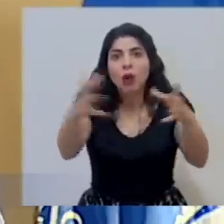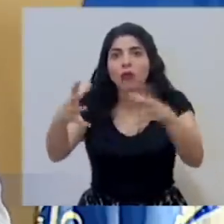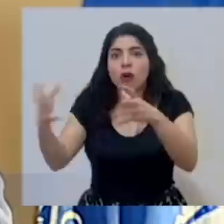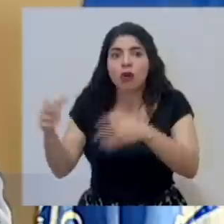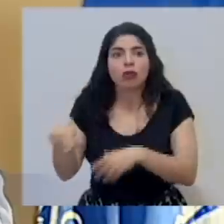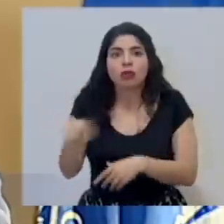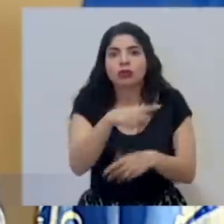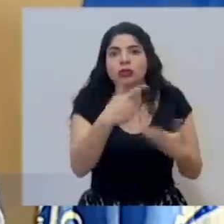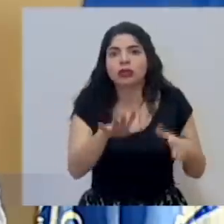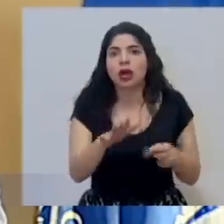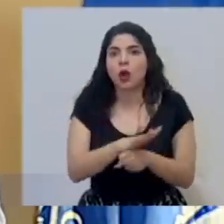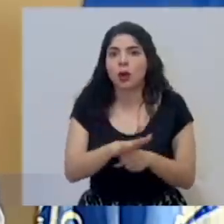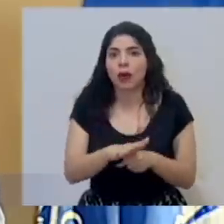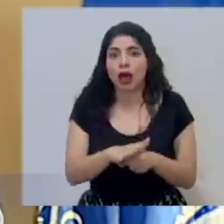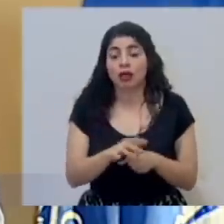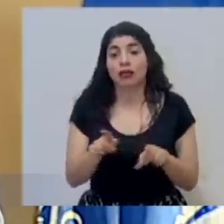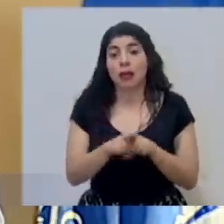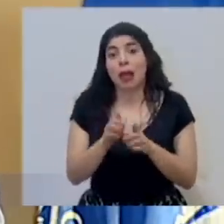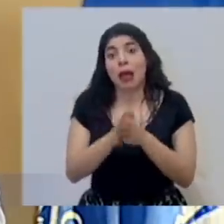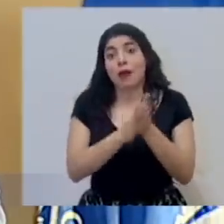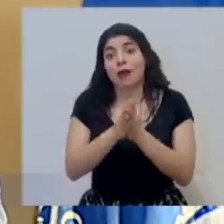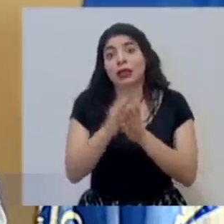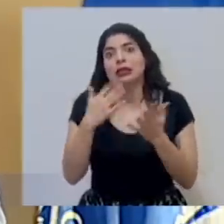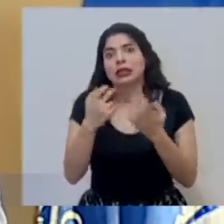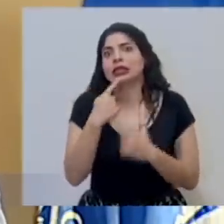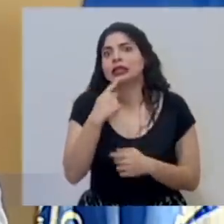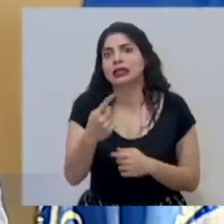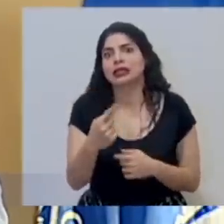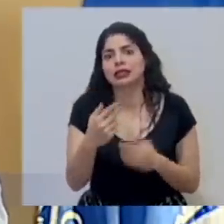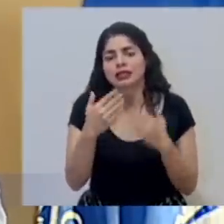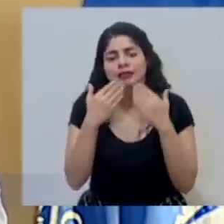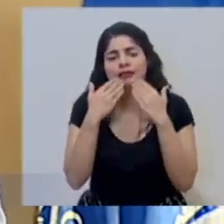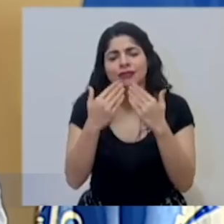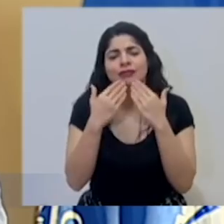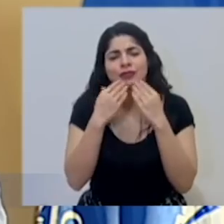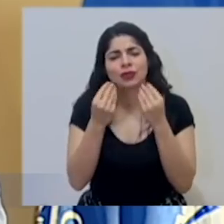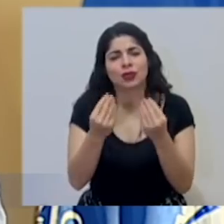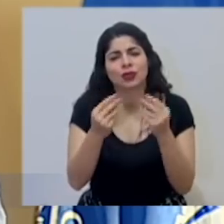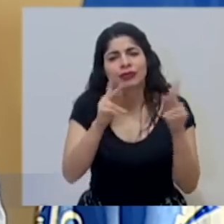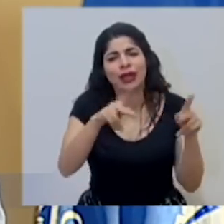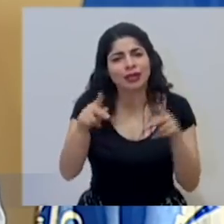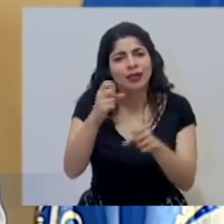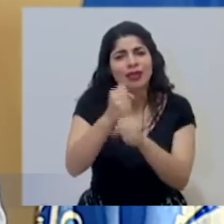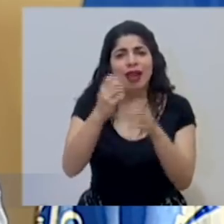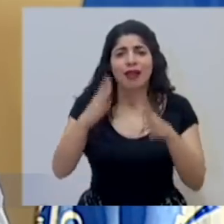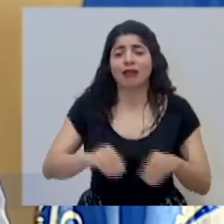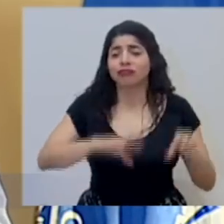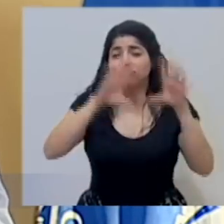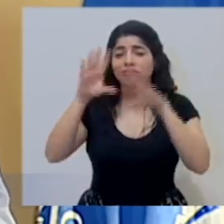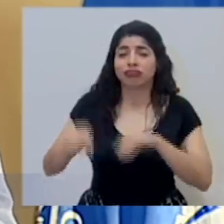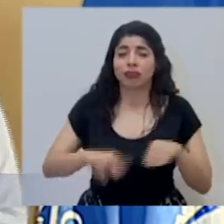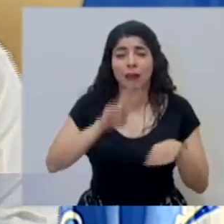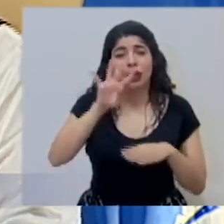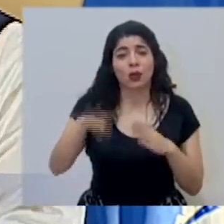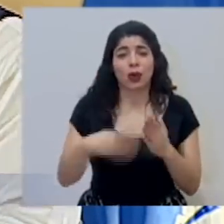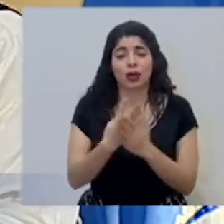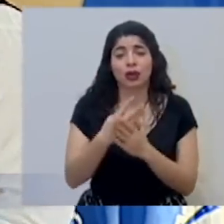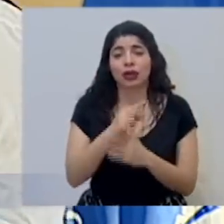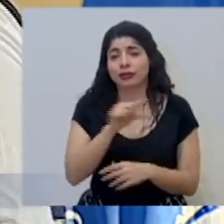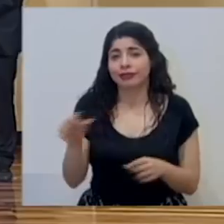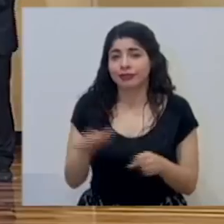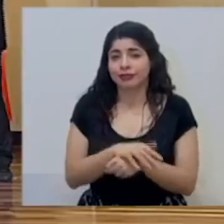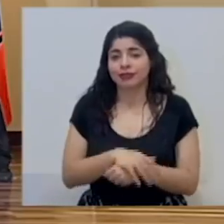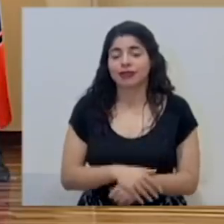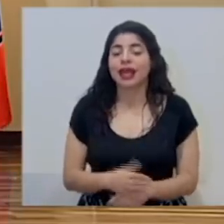instalar. Más bien, aprovechando su pregunta, yo les quiero agradecer muchísimo a todo el personal que está ahí, 24-7. Muchas